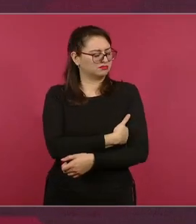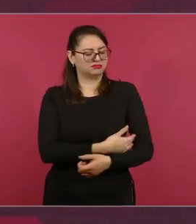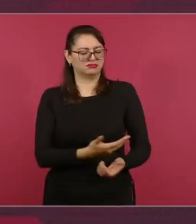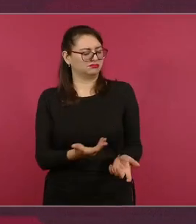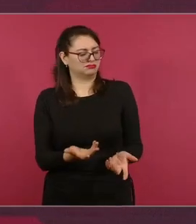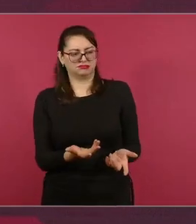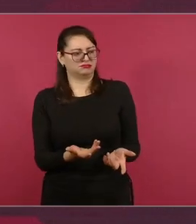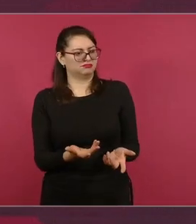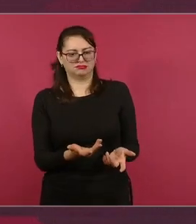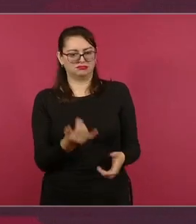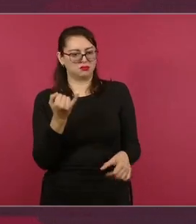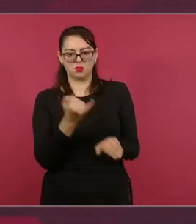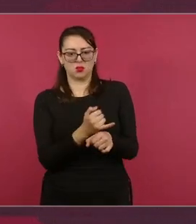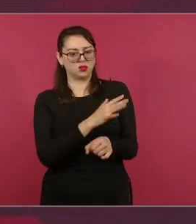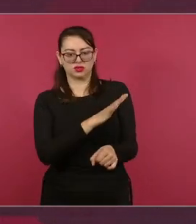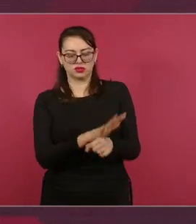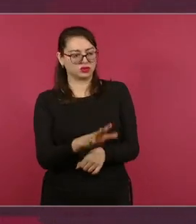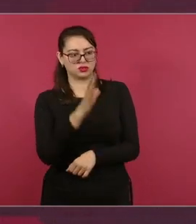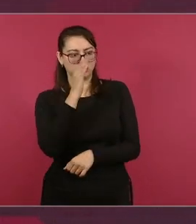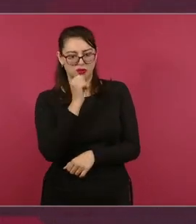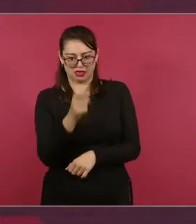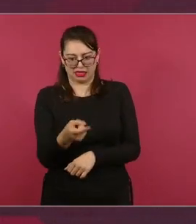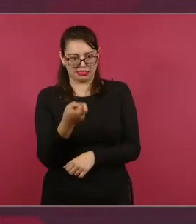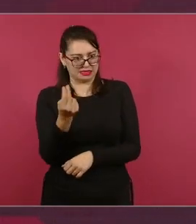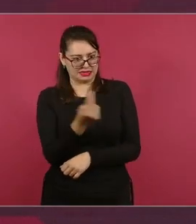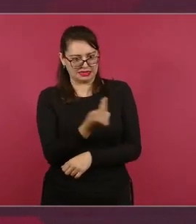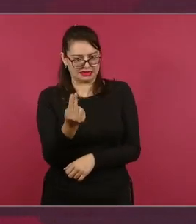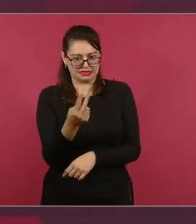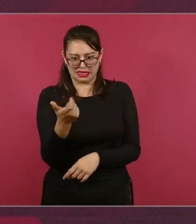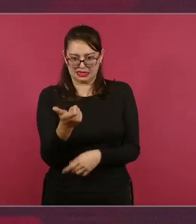y que ese dinero puede utilizarse